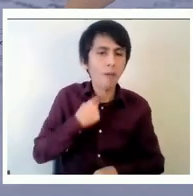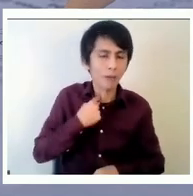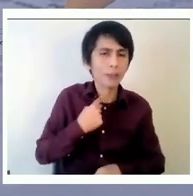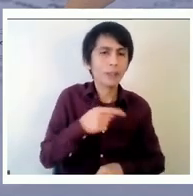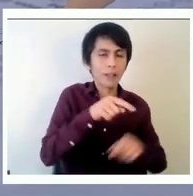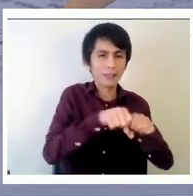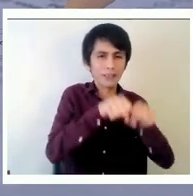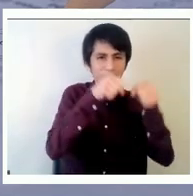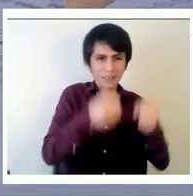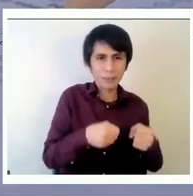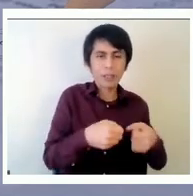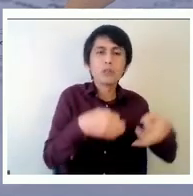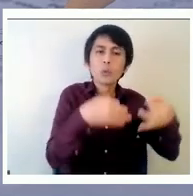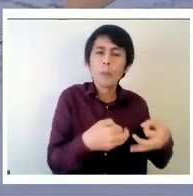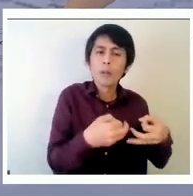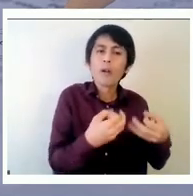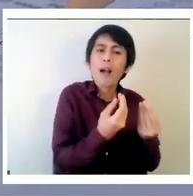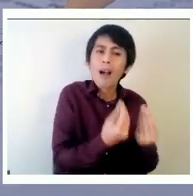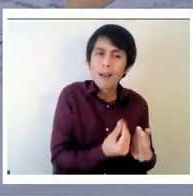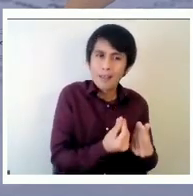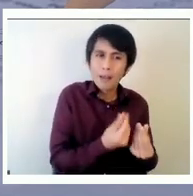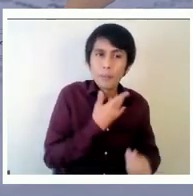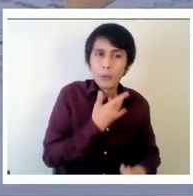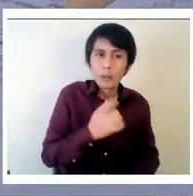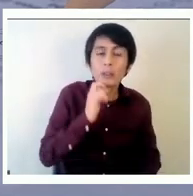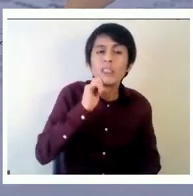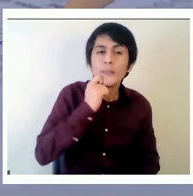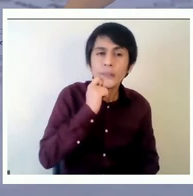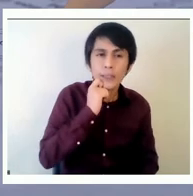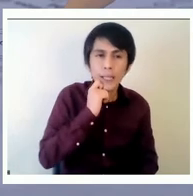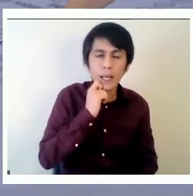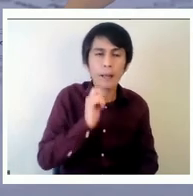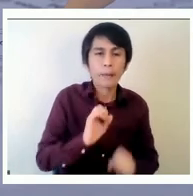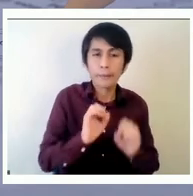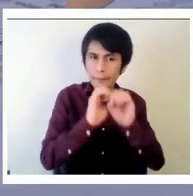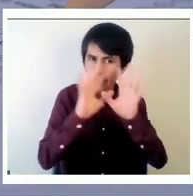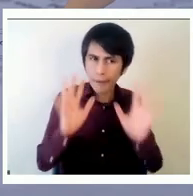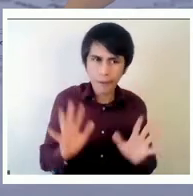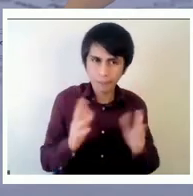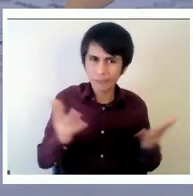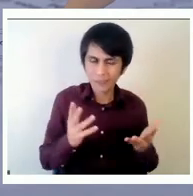clara en la cual el Estado el Ministerio de Educación o el sistema